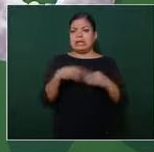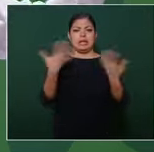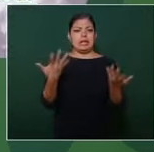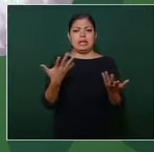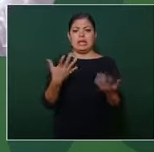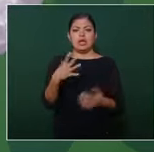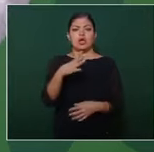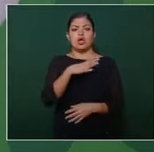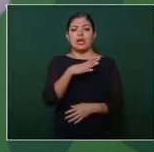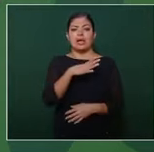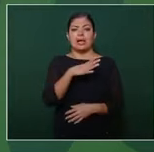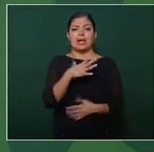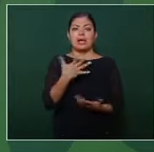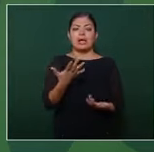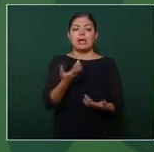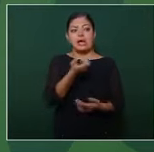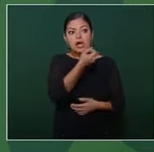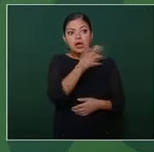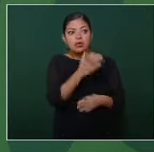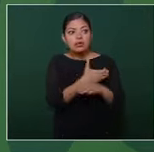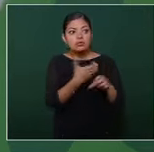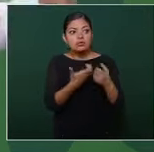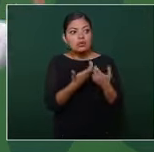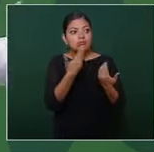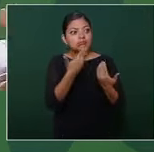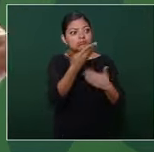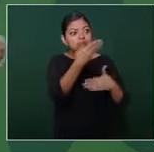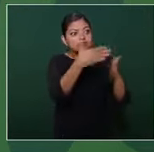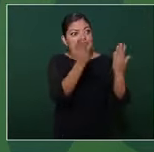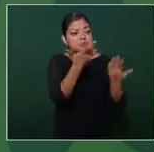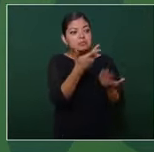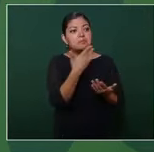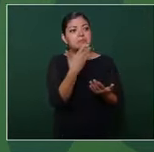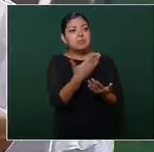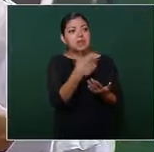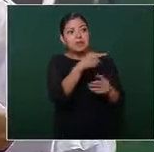gloriosos del periodismo